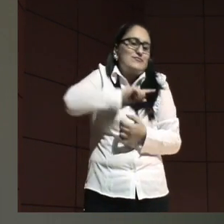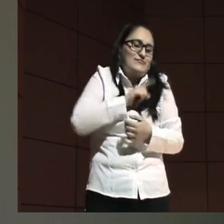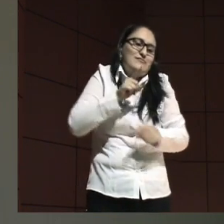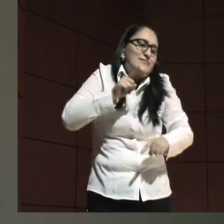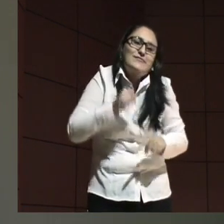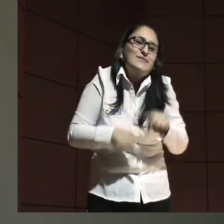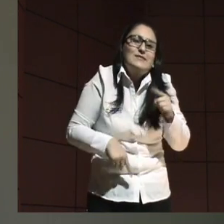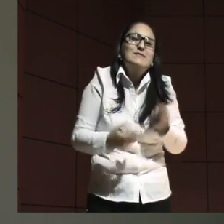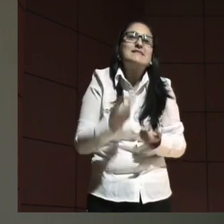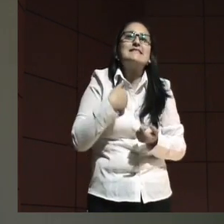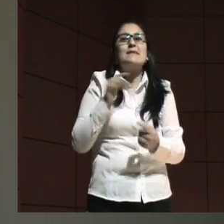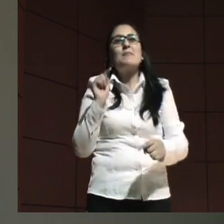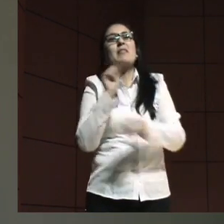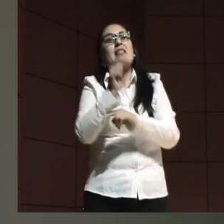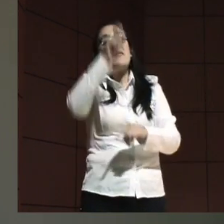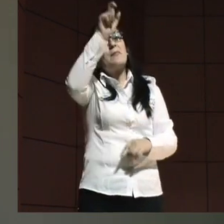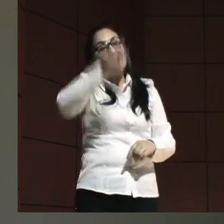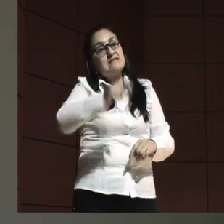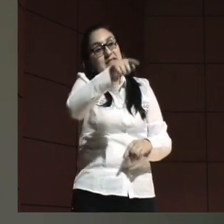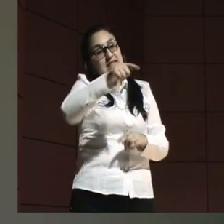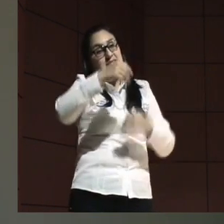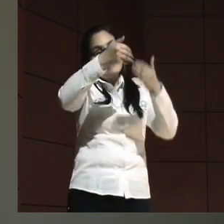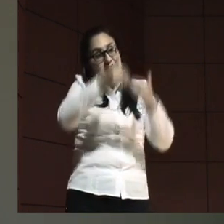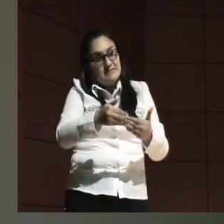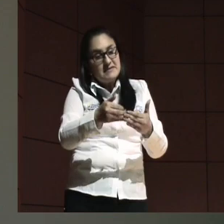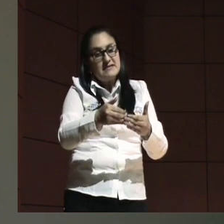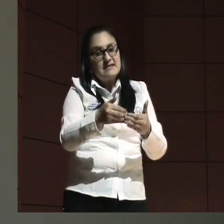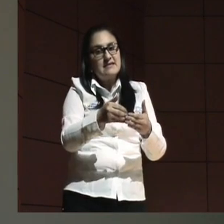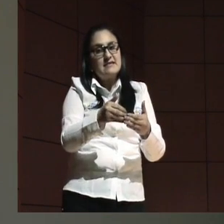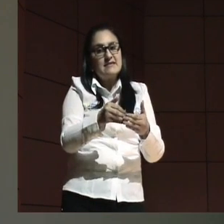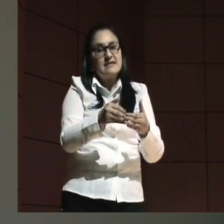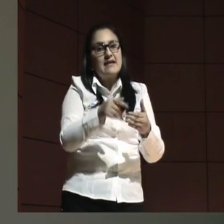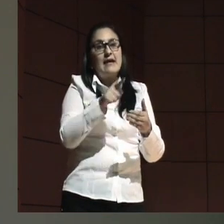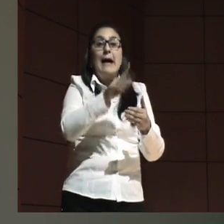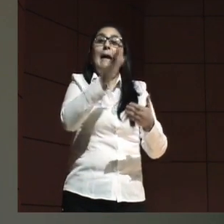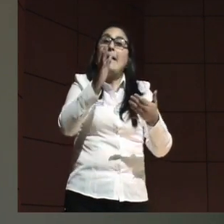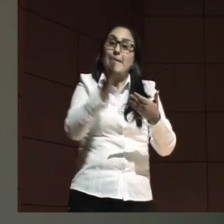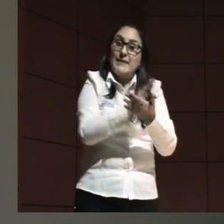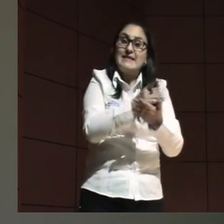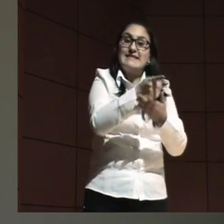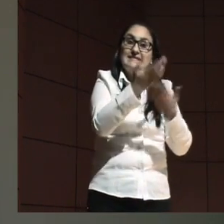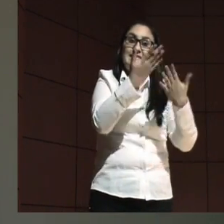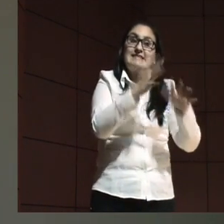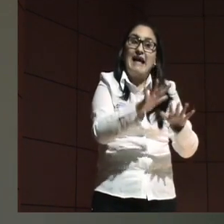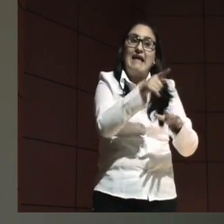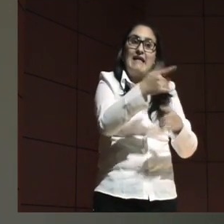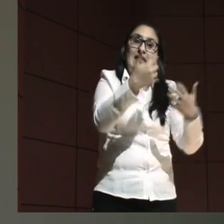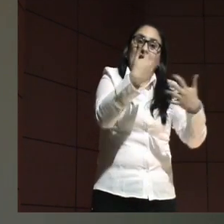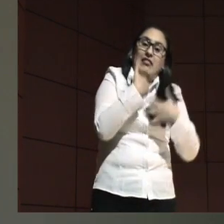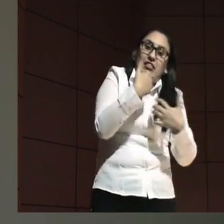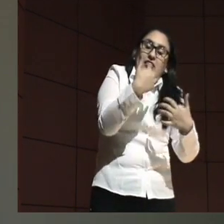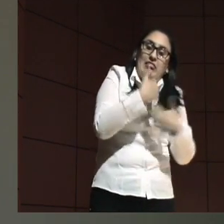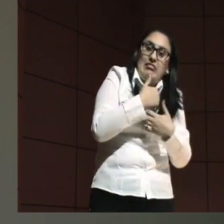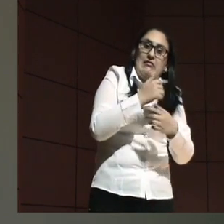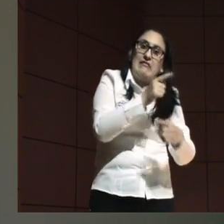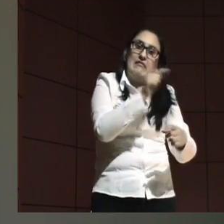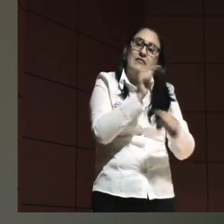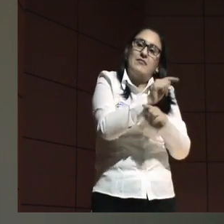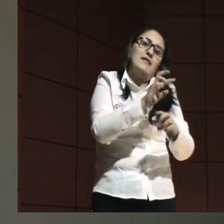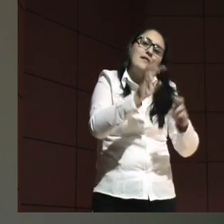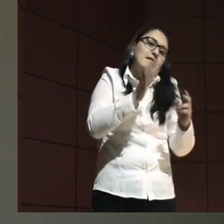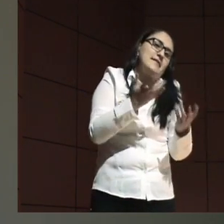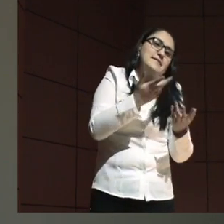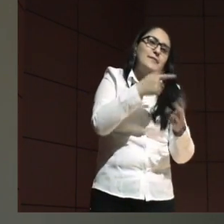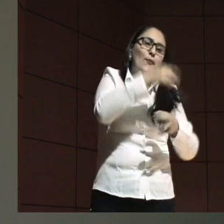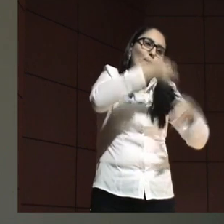podemos decir que las personas con discapacidad aparte de que ya han sido victimizadas de una manera por los